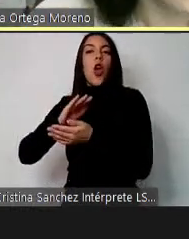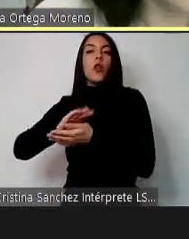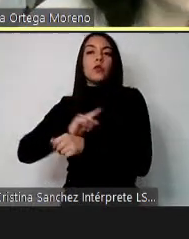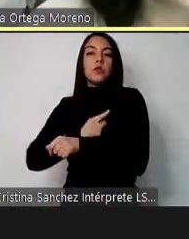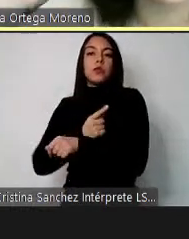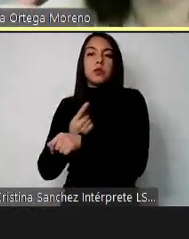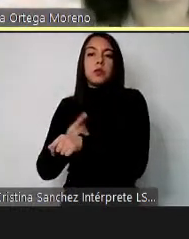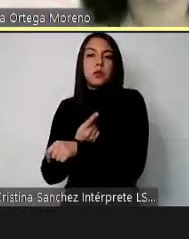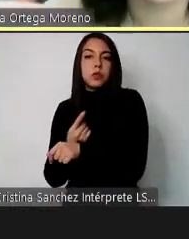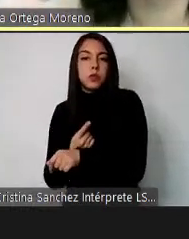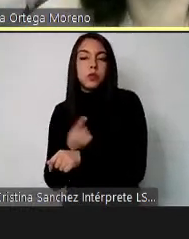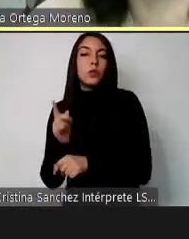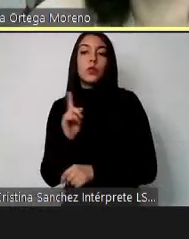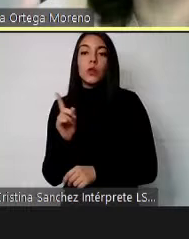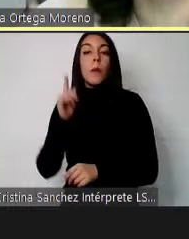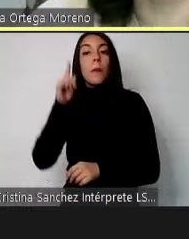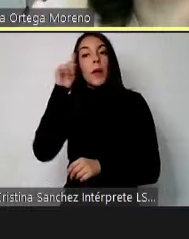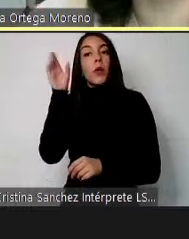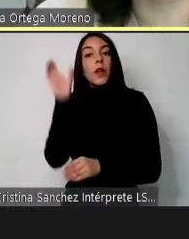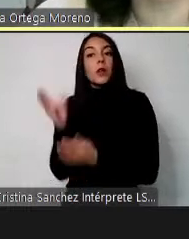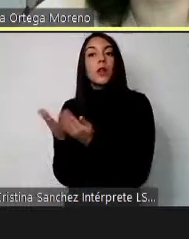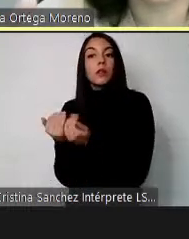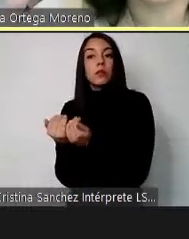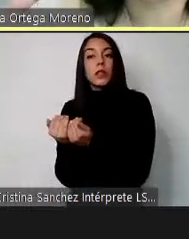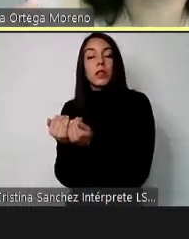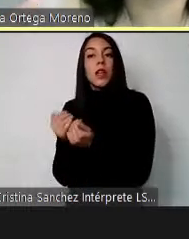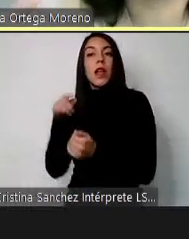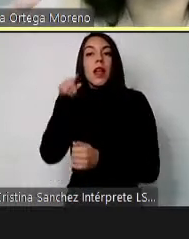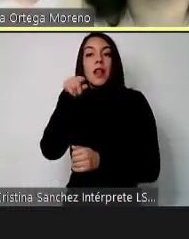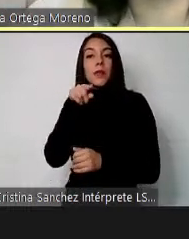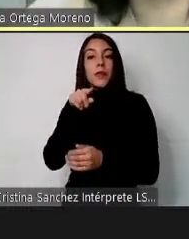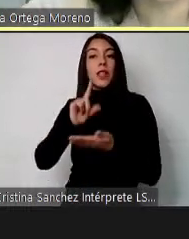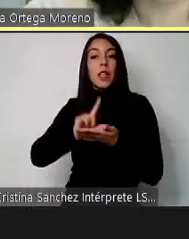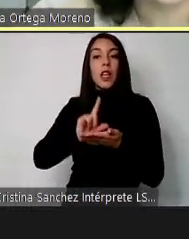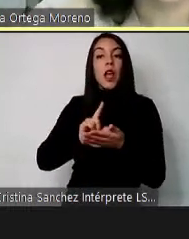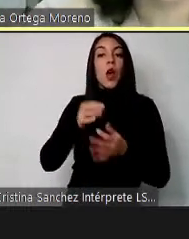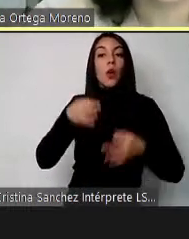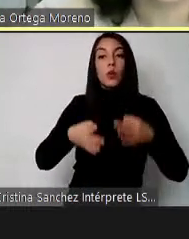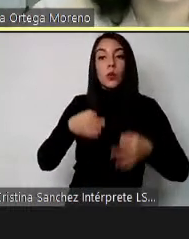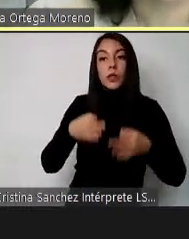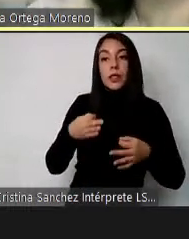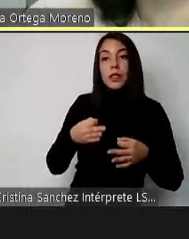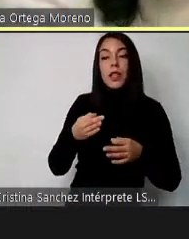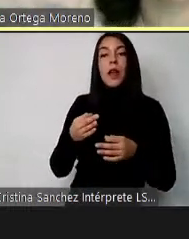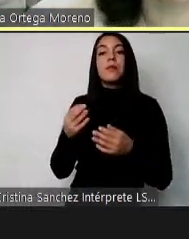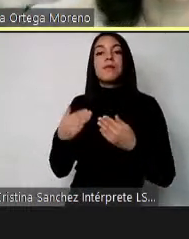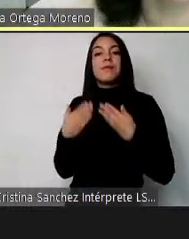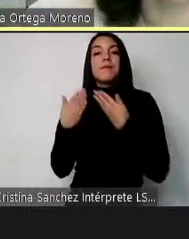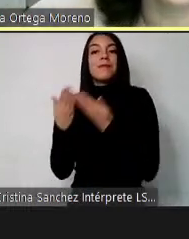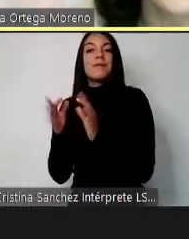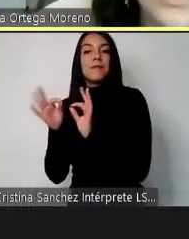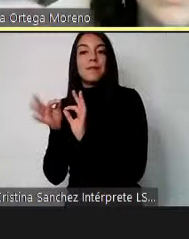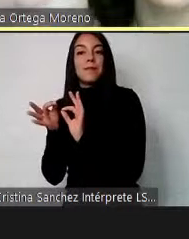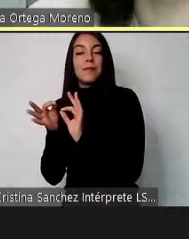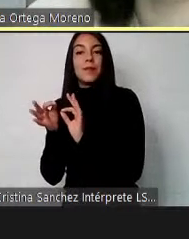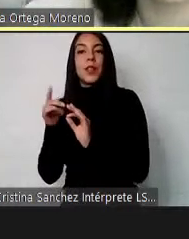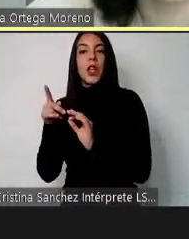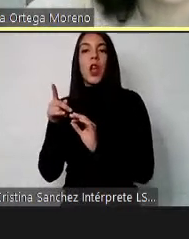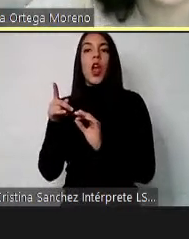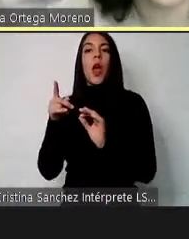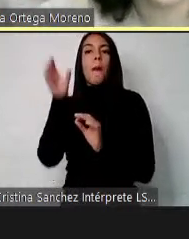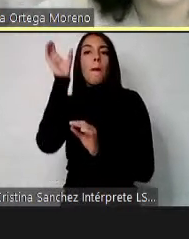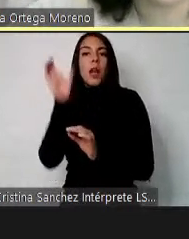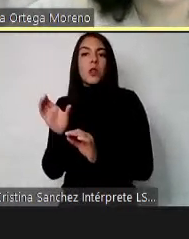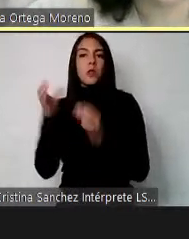cuando una persona lo requiere, el tribunal debe proveerlo porque como decía antes, no es una carga de la persona el